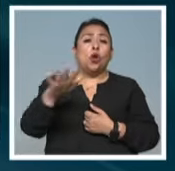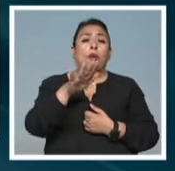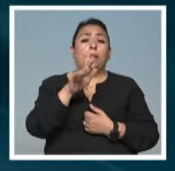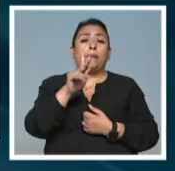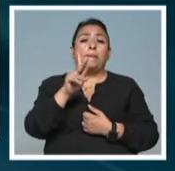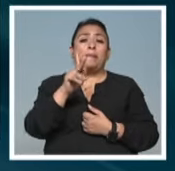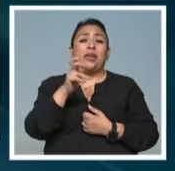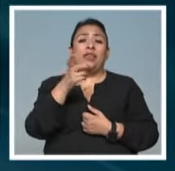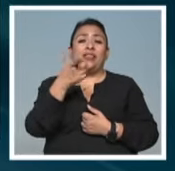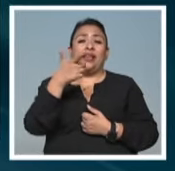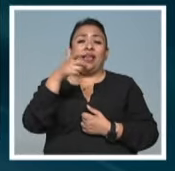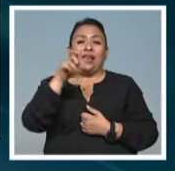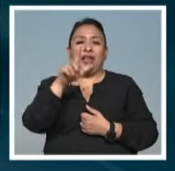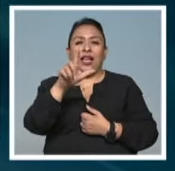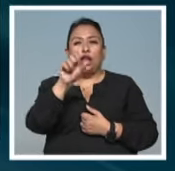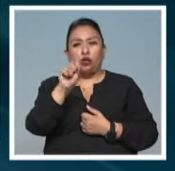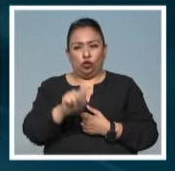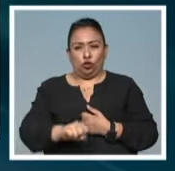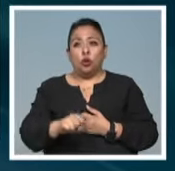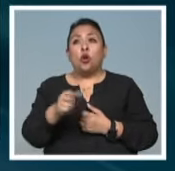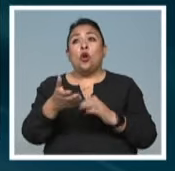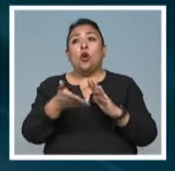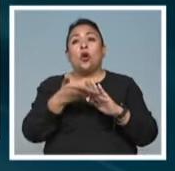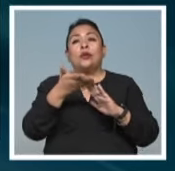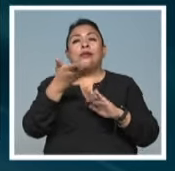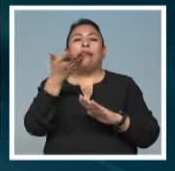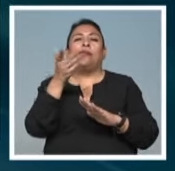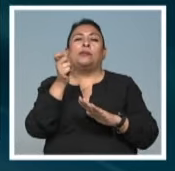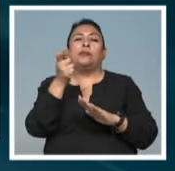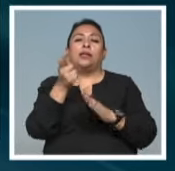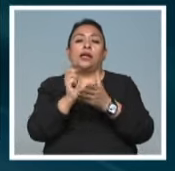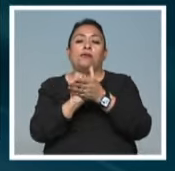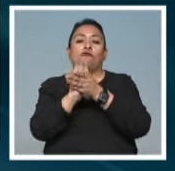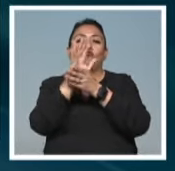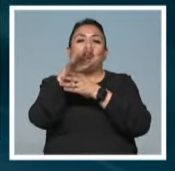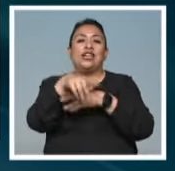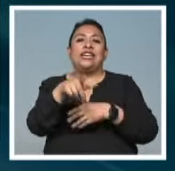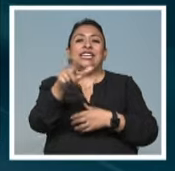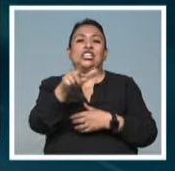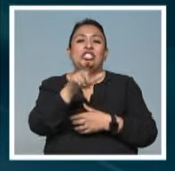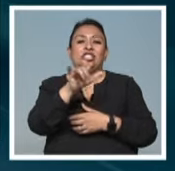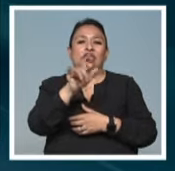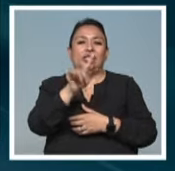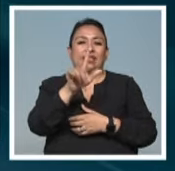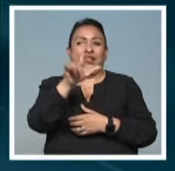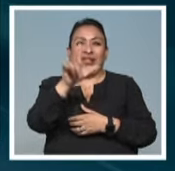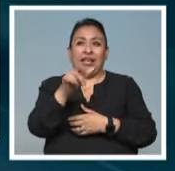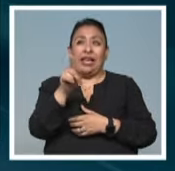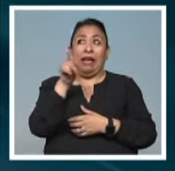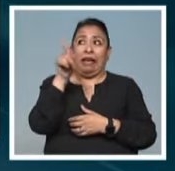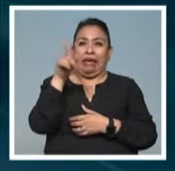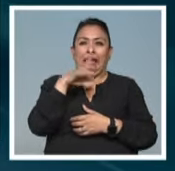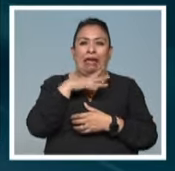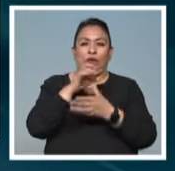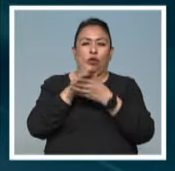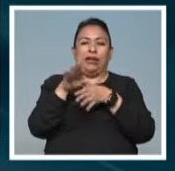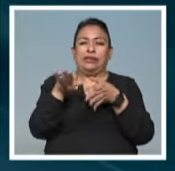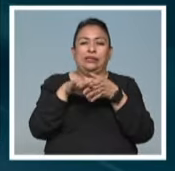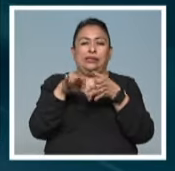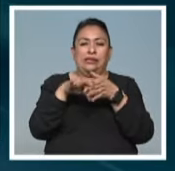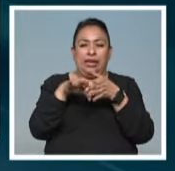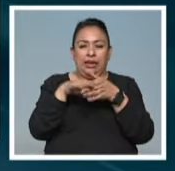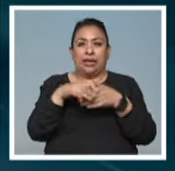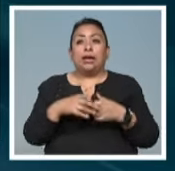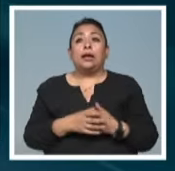de la Ciudad de México fue construido por el Yitle, por el volcán que tenemos aquí cerquita de la